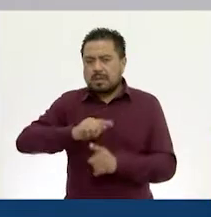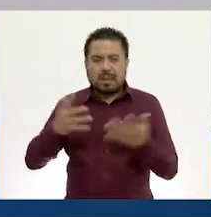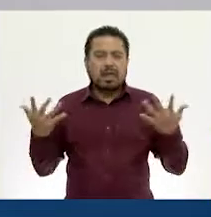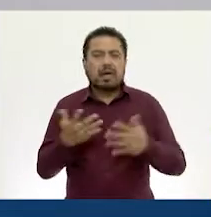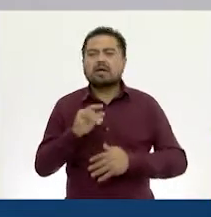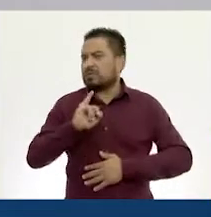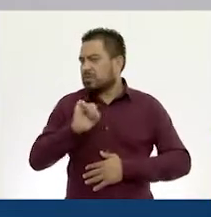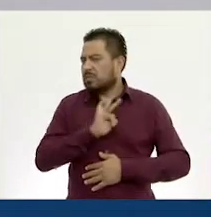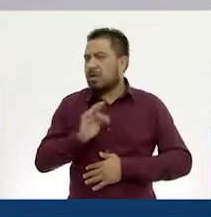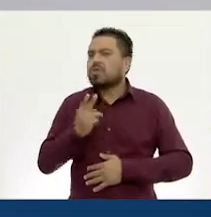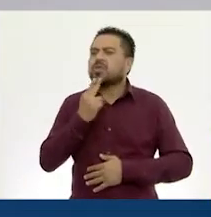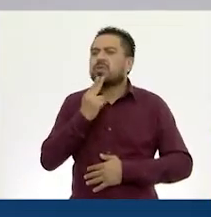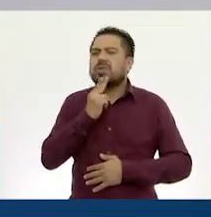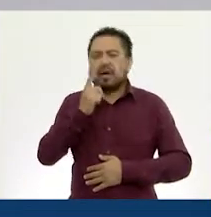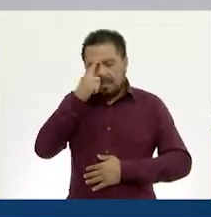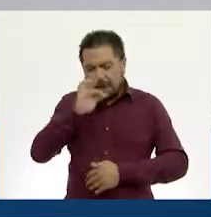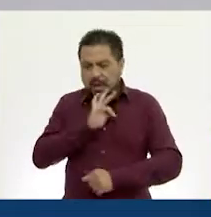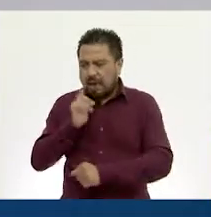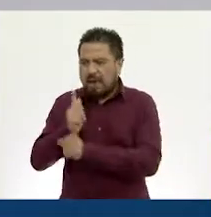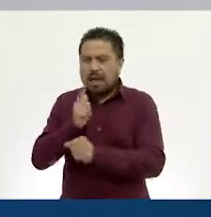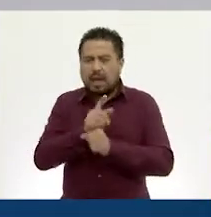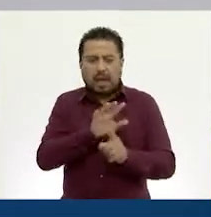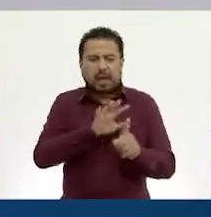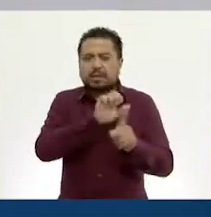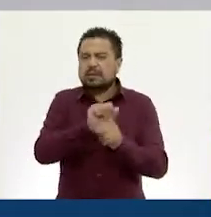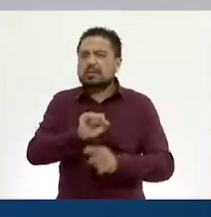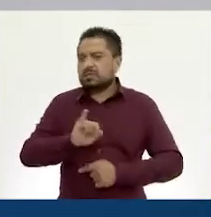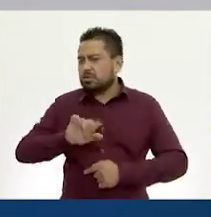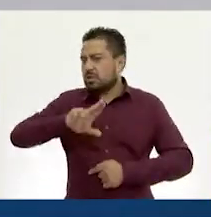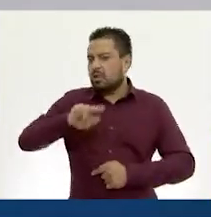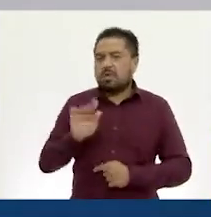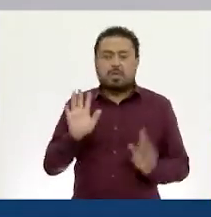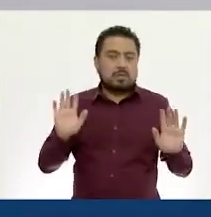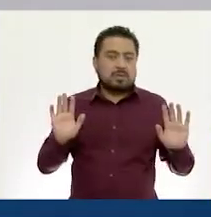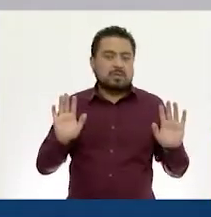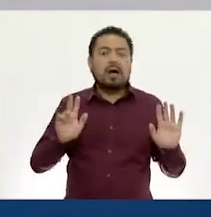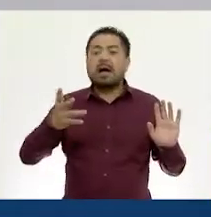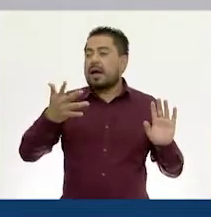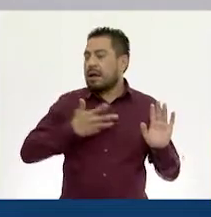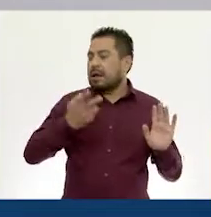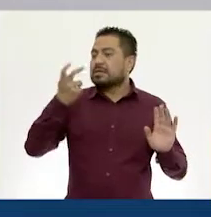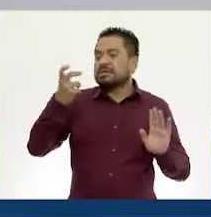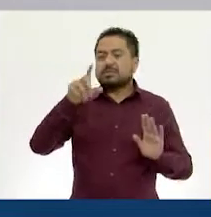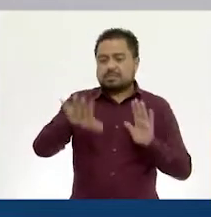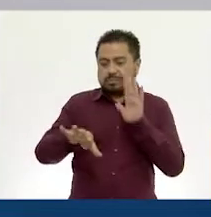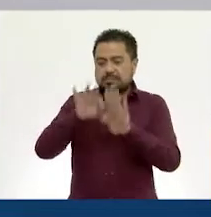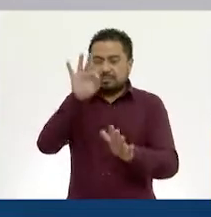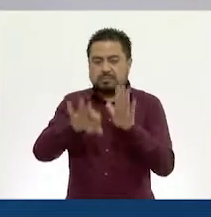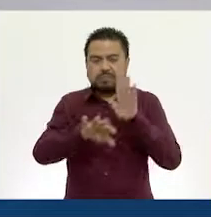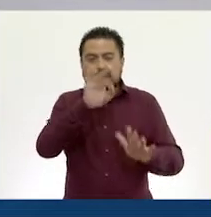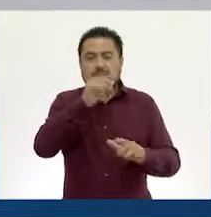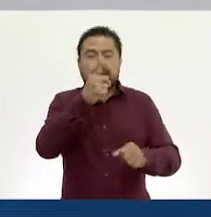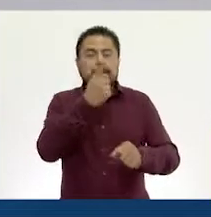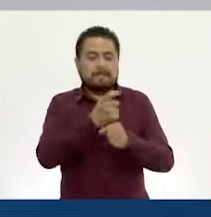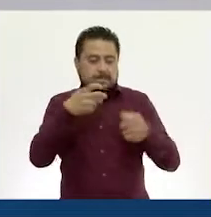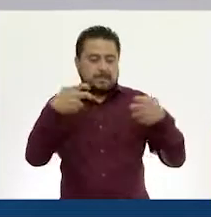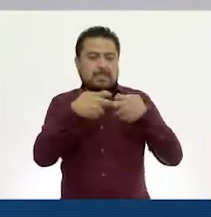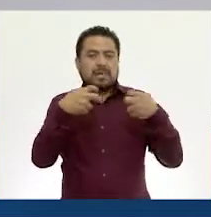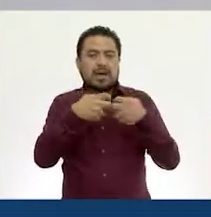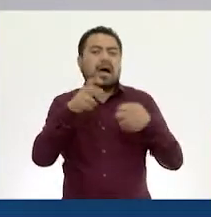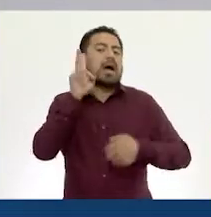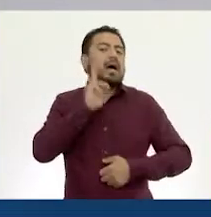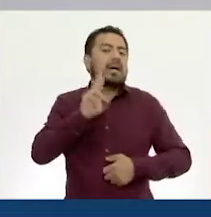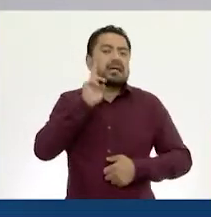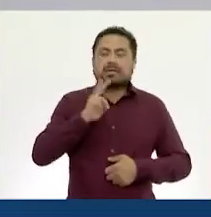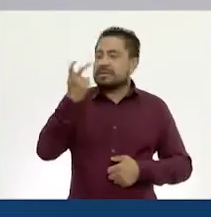sí nos va a servir para ver si le alcanza o no le alcanza. Muy bien. tenemos que sacar primeramente de los tenis, ¿no? Porque